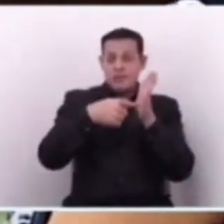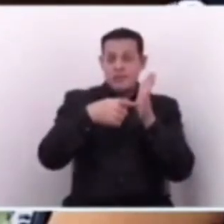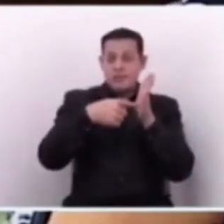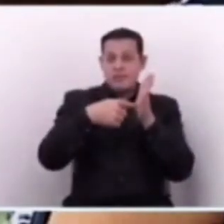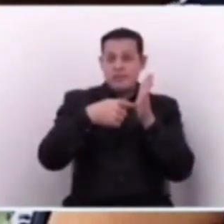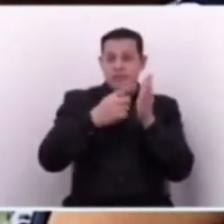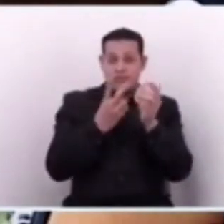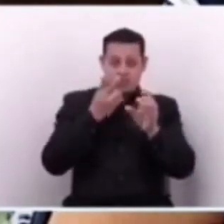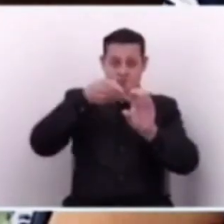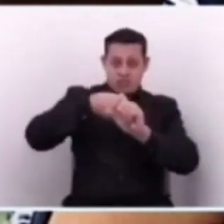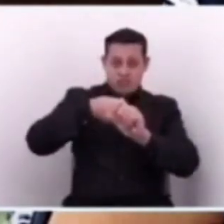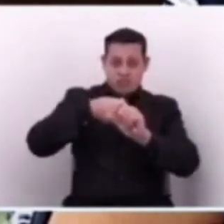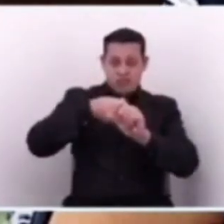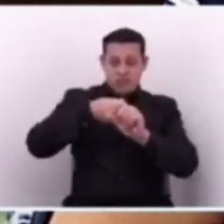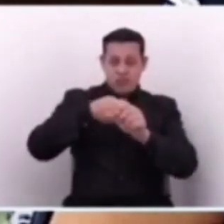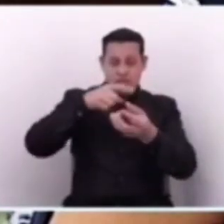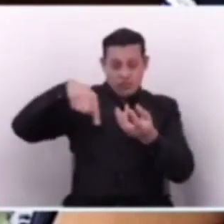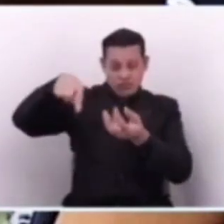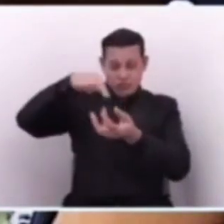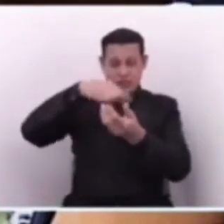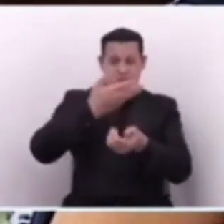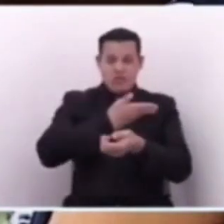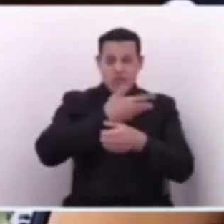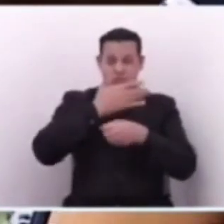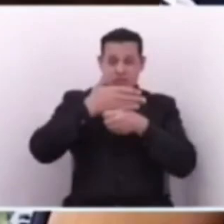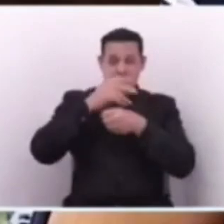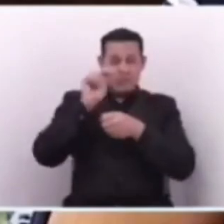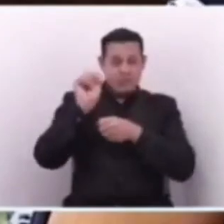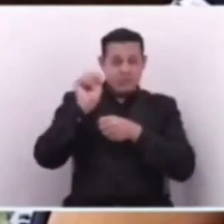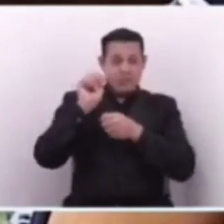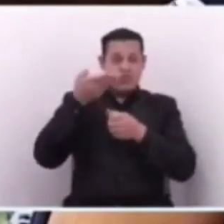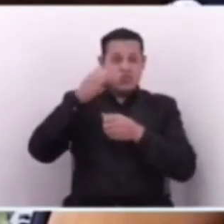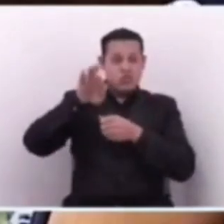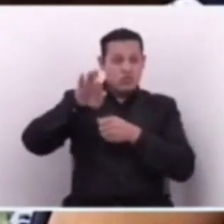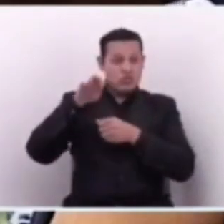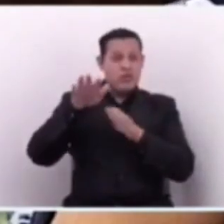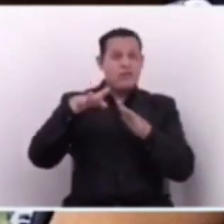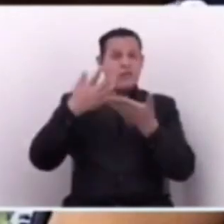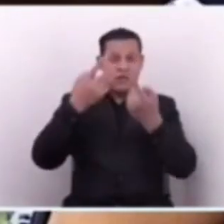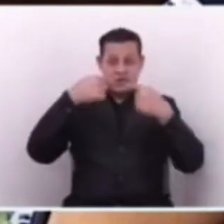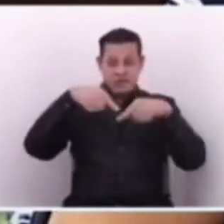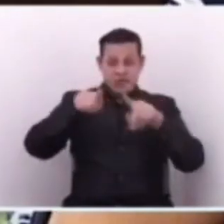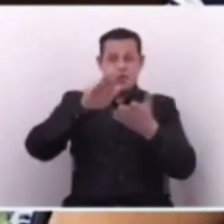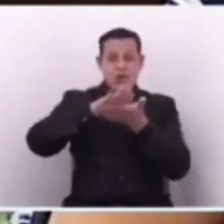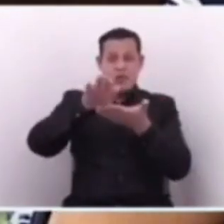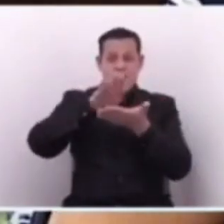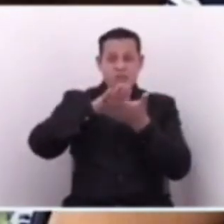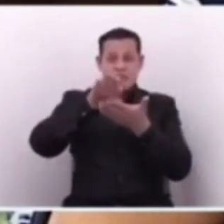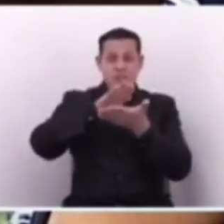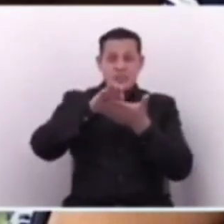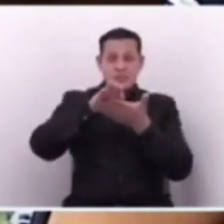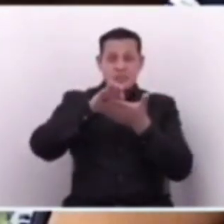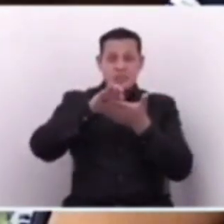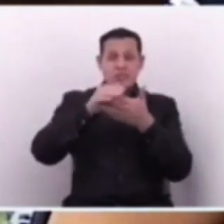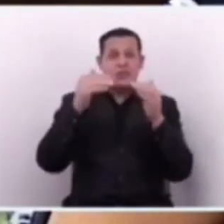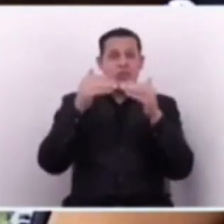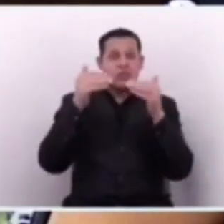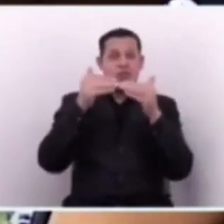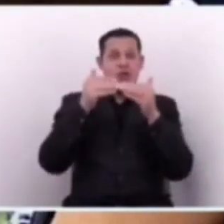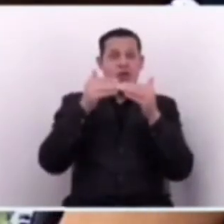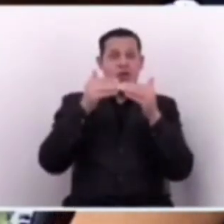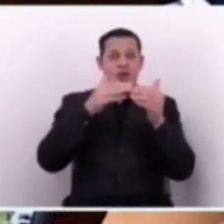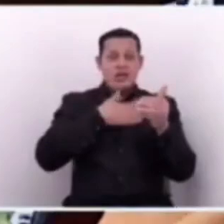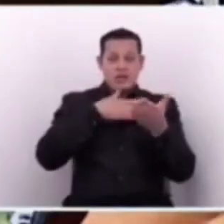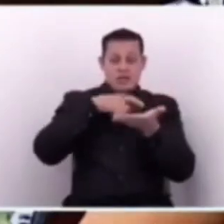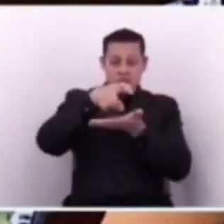en el que nos han metido. Lo están ocupando para seguir comprando. Es como